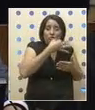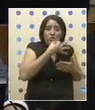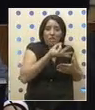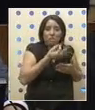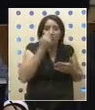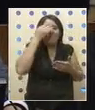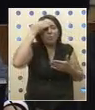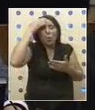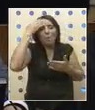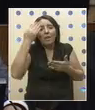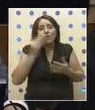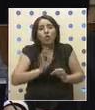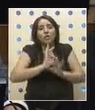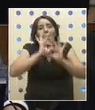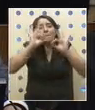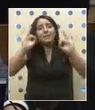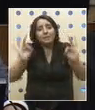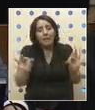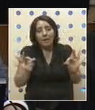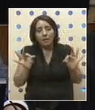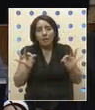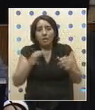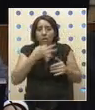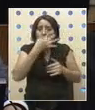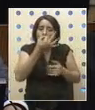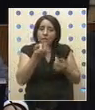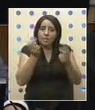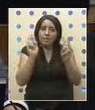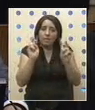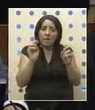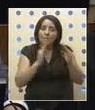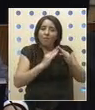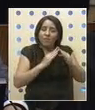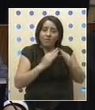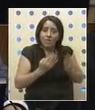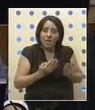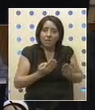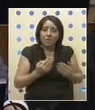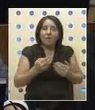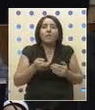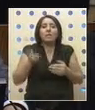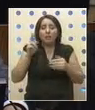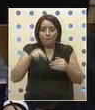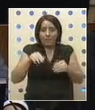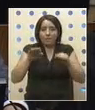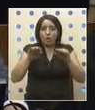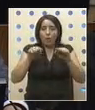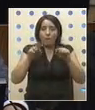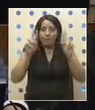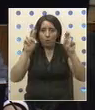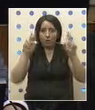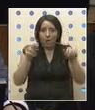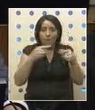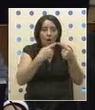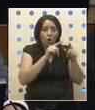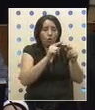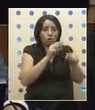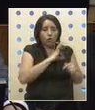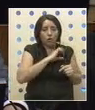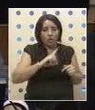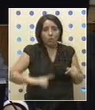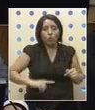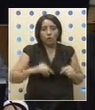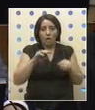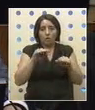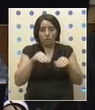preocupación especial en lo que dice en relación al tema de la vivienda. Vuelvo a insistir en ello. Aquí han habido otros colegas parlamentarios. diputado